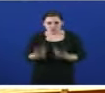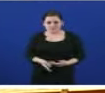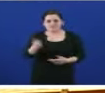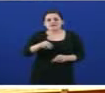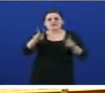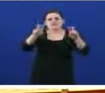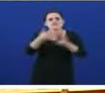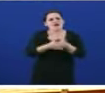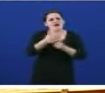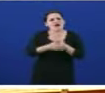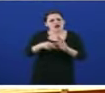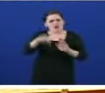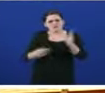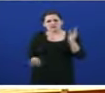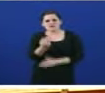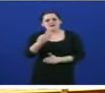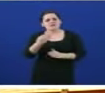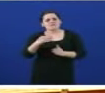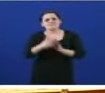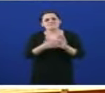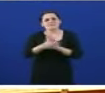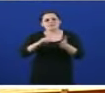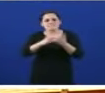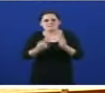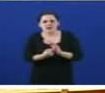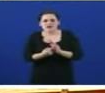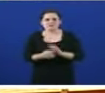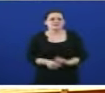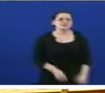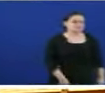E falou o se vostede de plans, programas, proxectos.